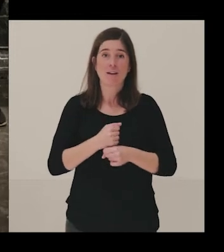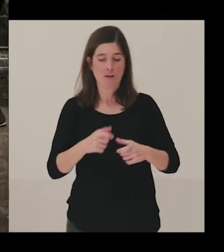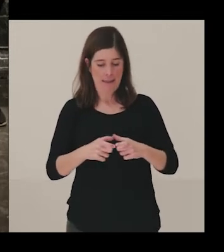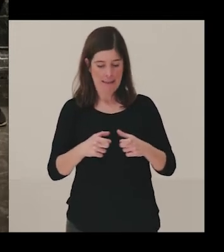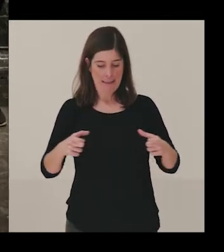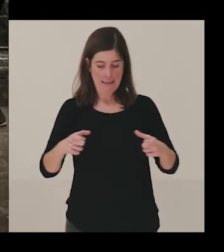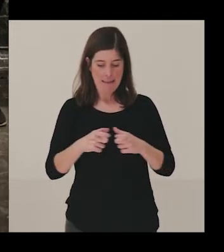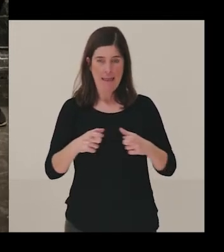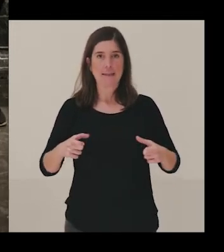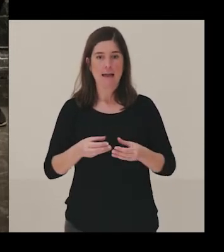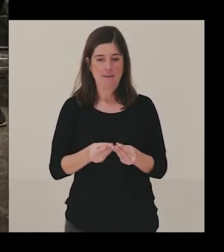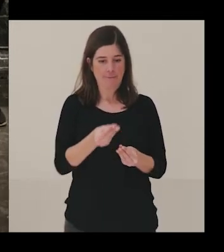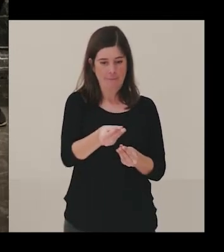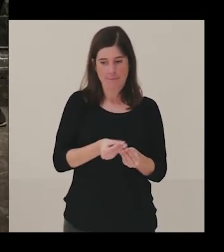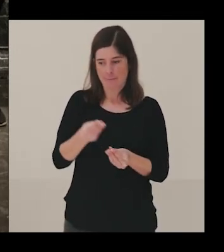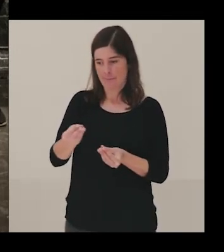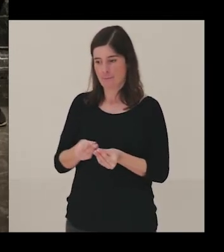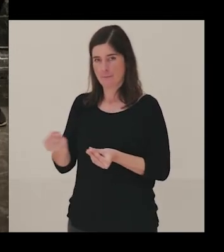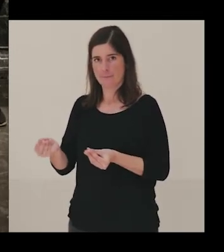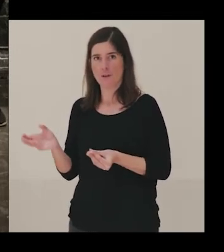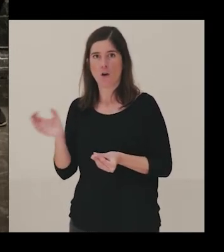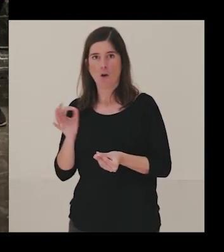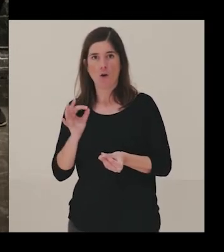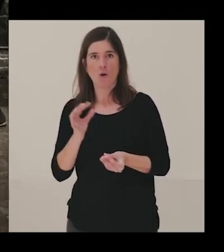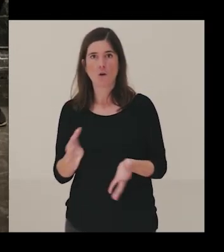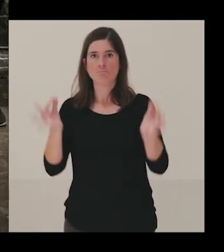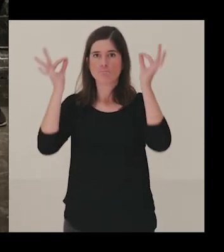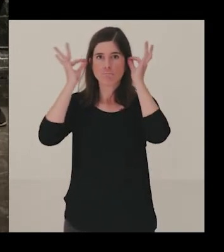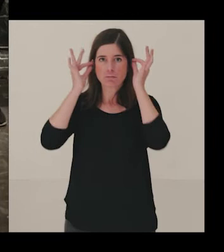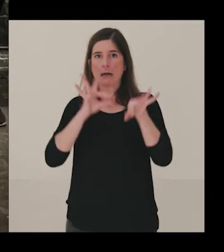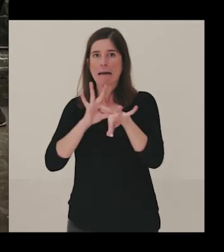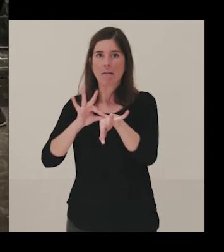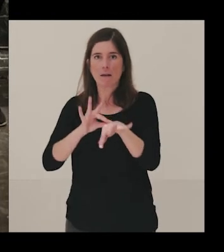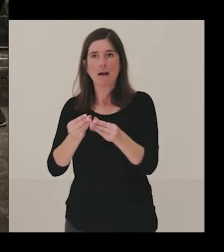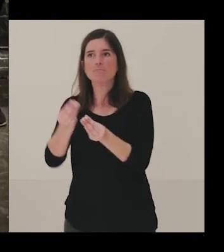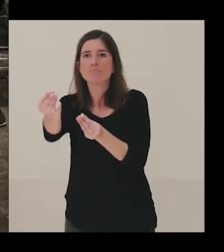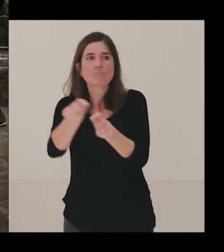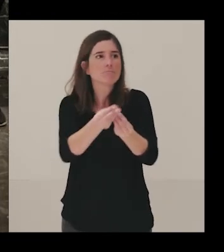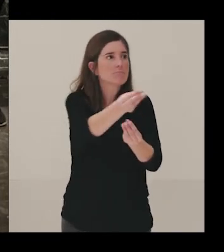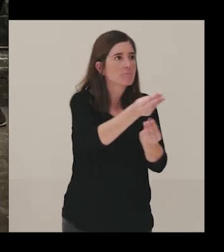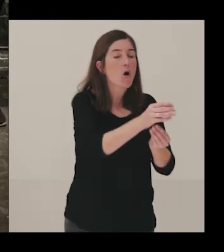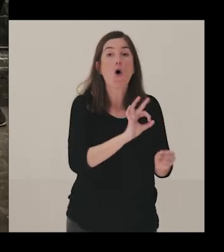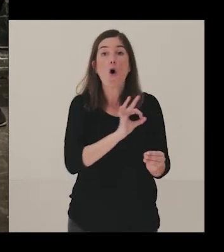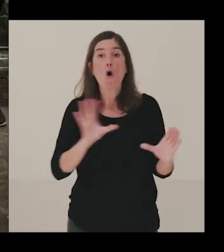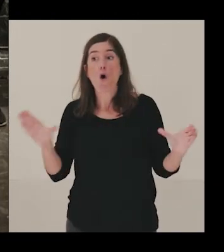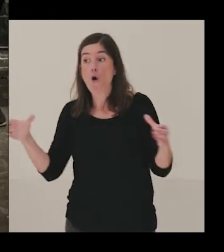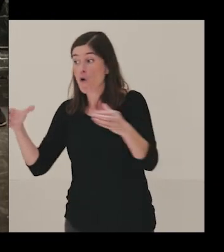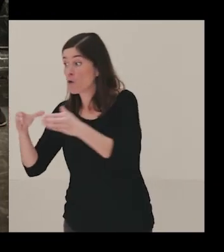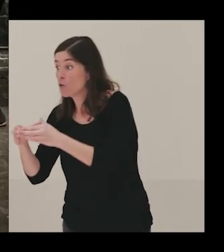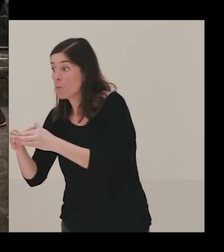de audio guiado, dar una información básica sobre el museo